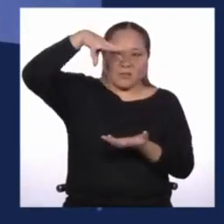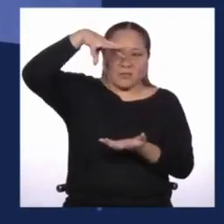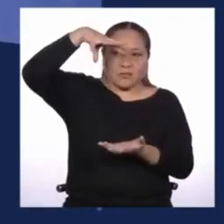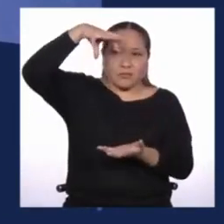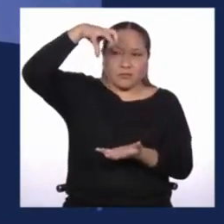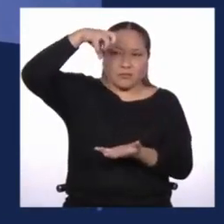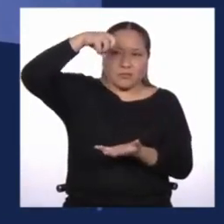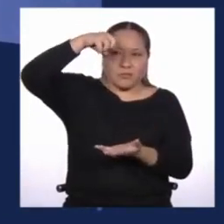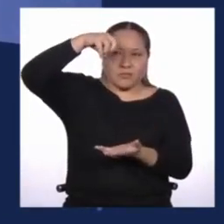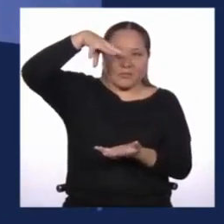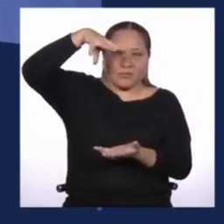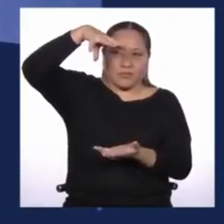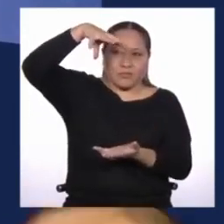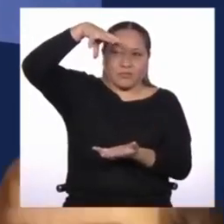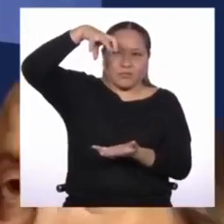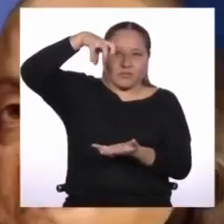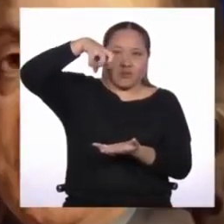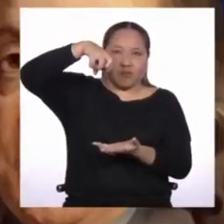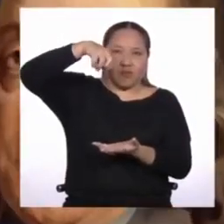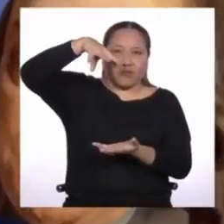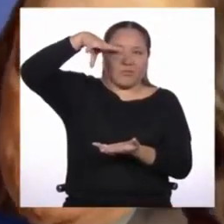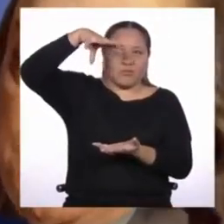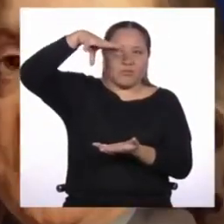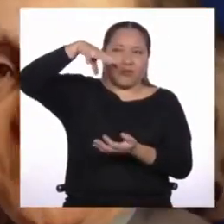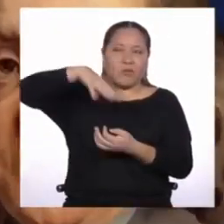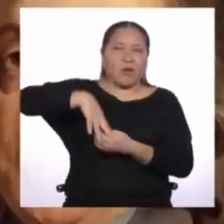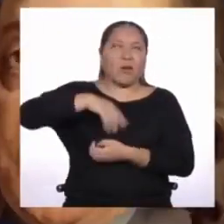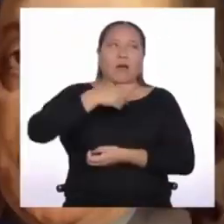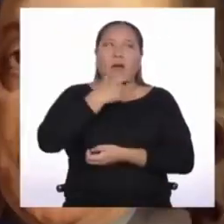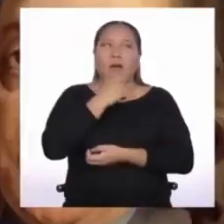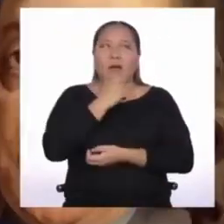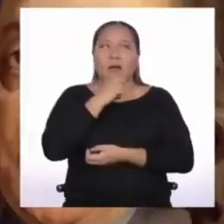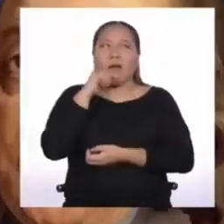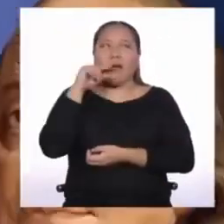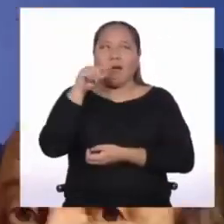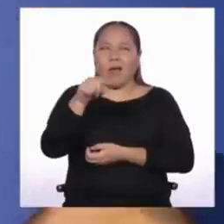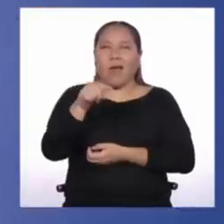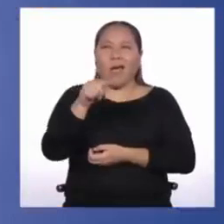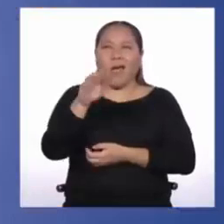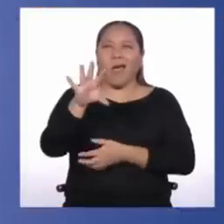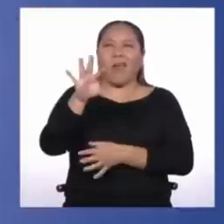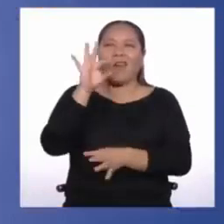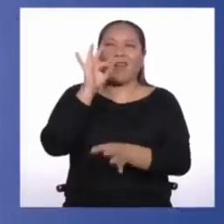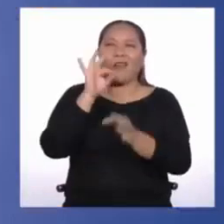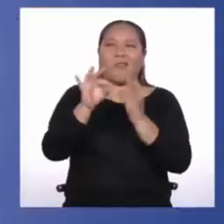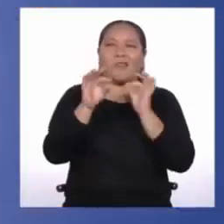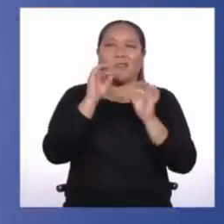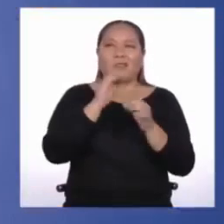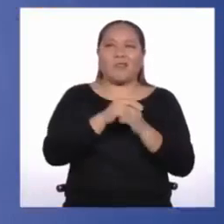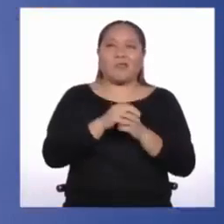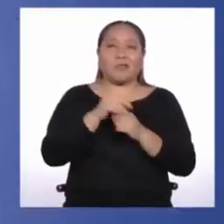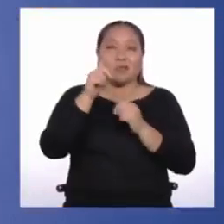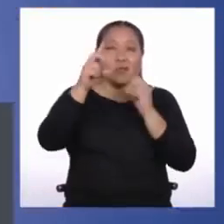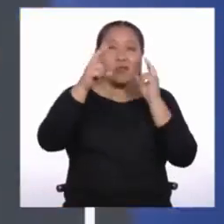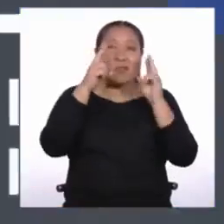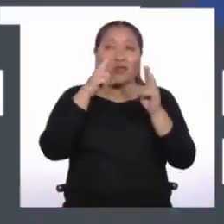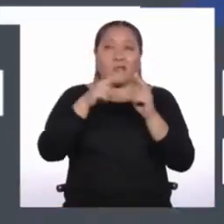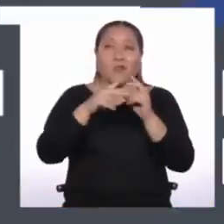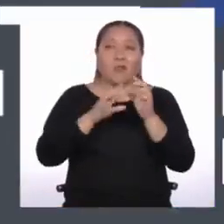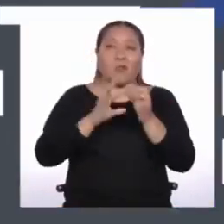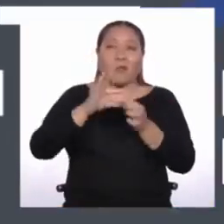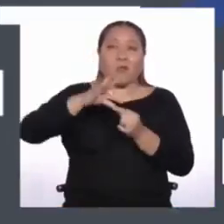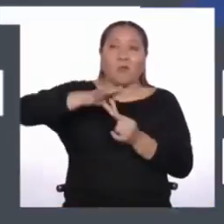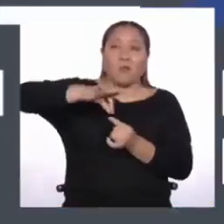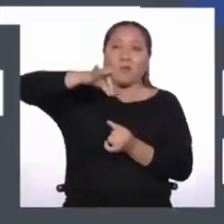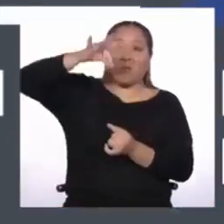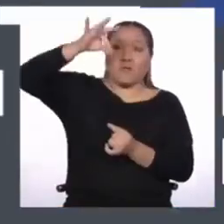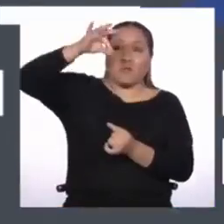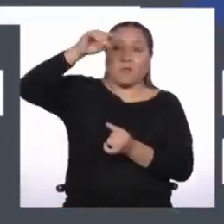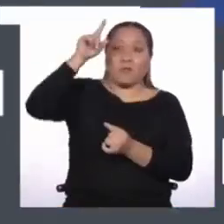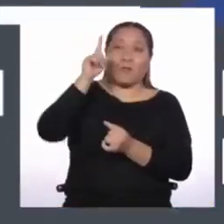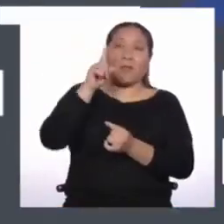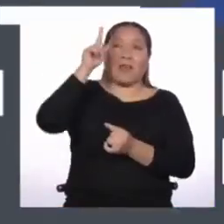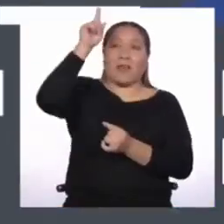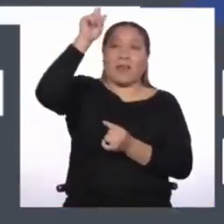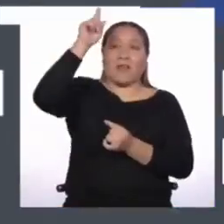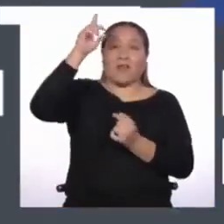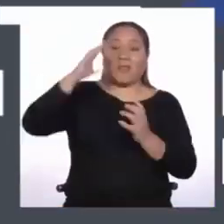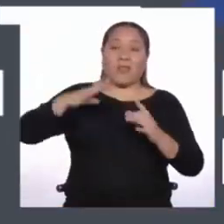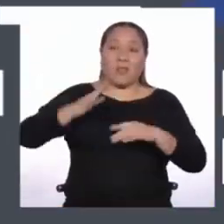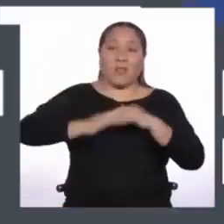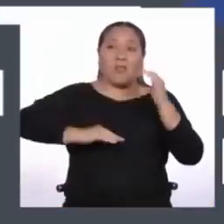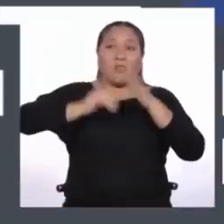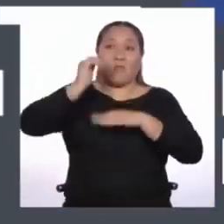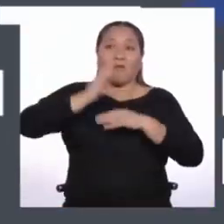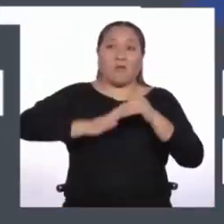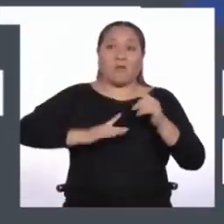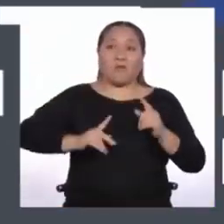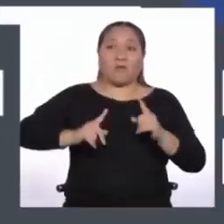hubiera empleado electricidad terrestre. Y le dio una aplicación práctica a su descubrimiento. Si se fijaba una varilla metálica puntiaguda en lo alto de un edificio